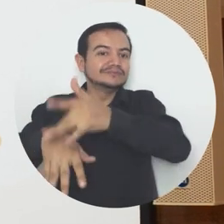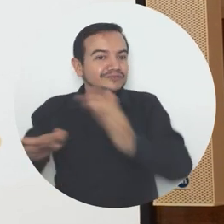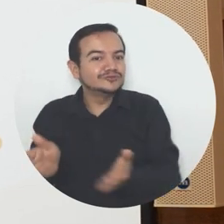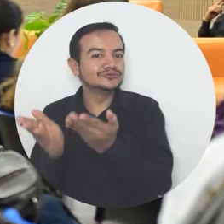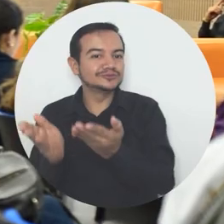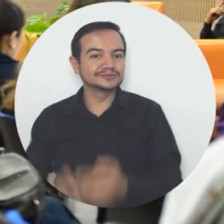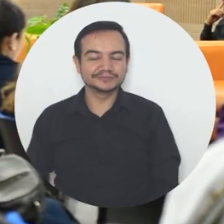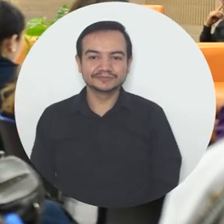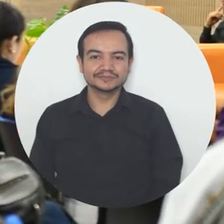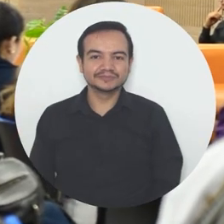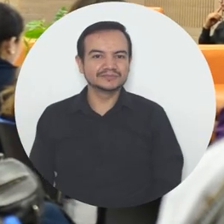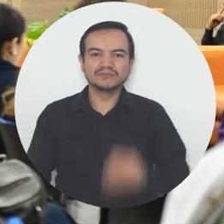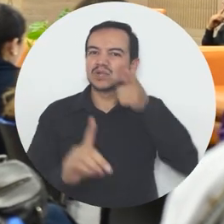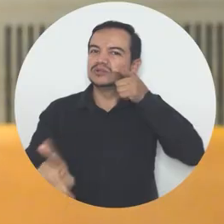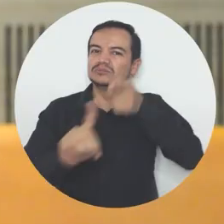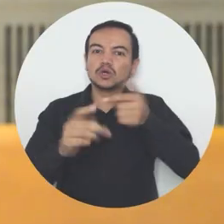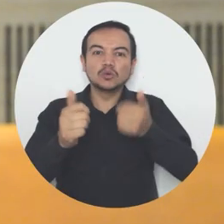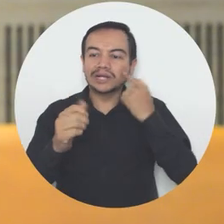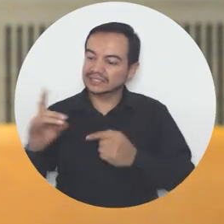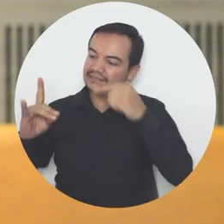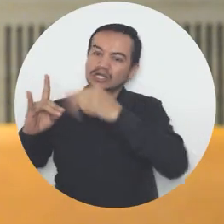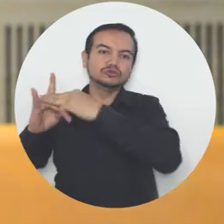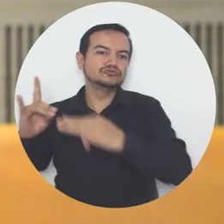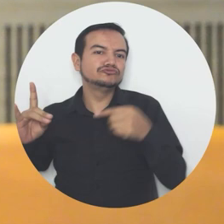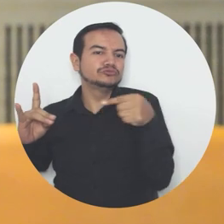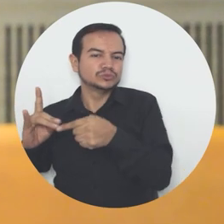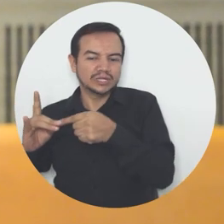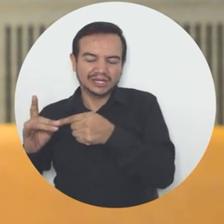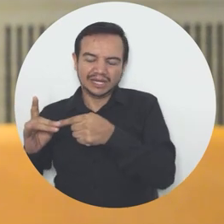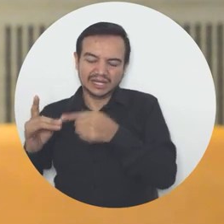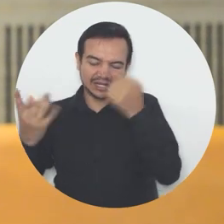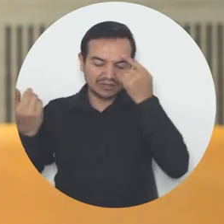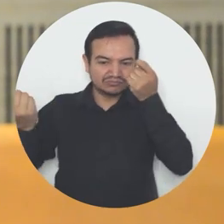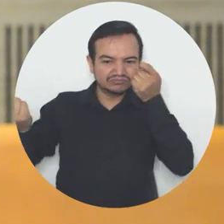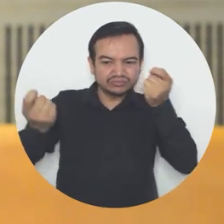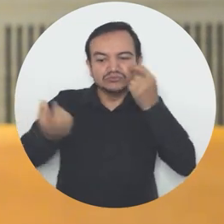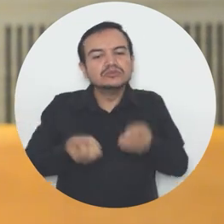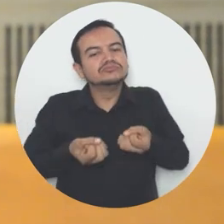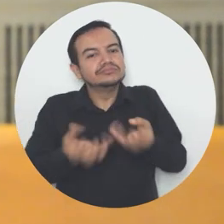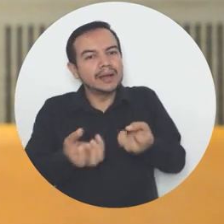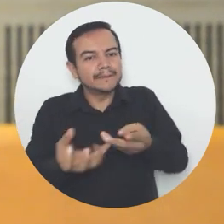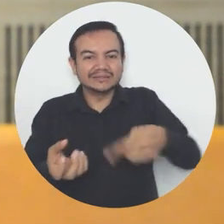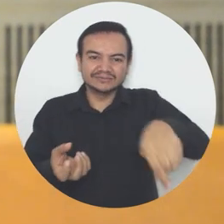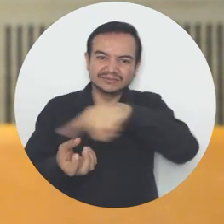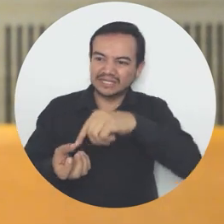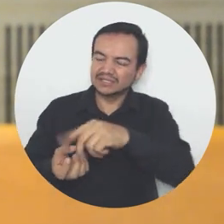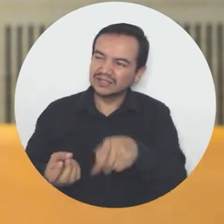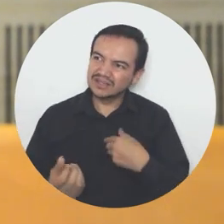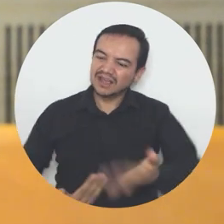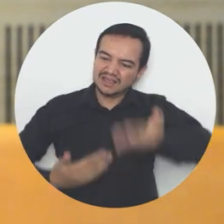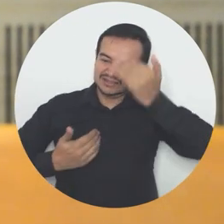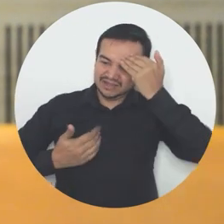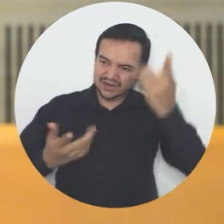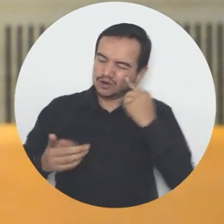espectro autista. La intención es que si de la universidad podemos generar estrategias positivas para generar